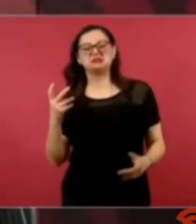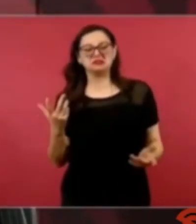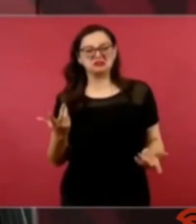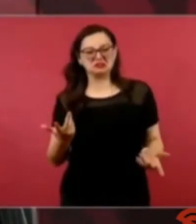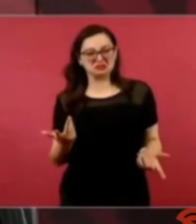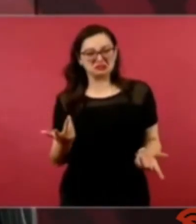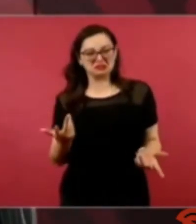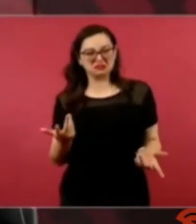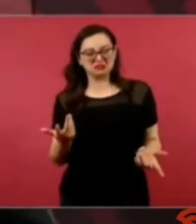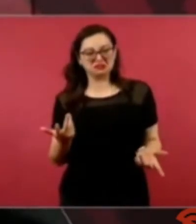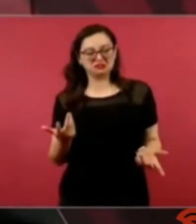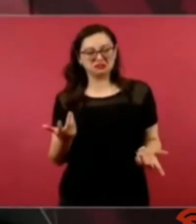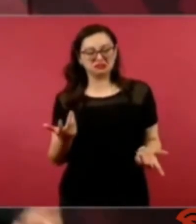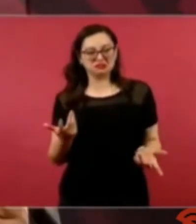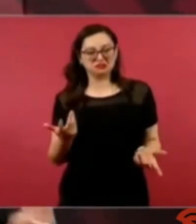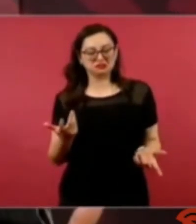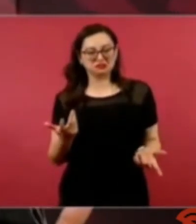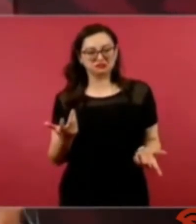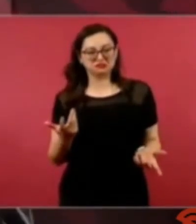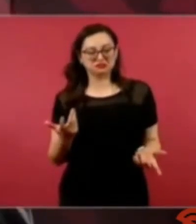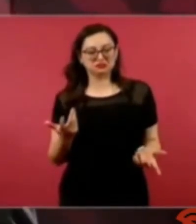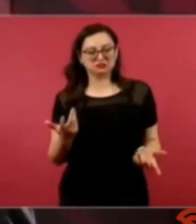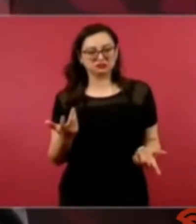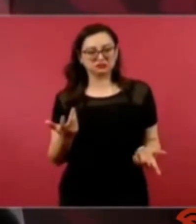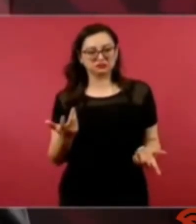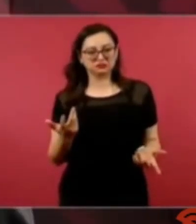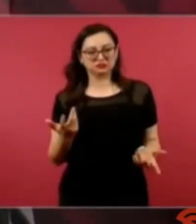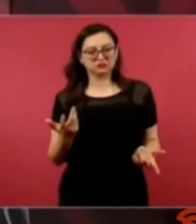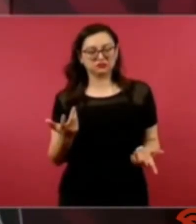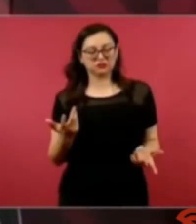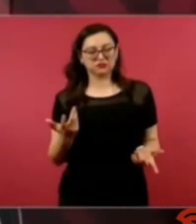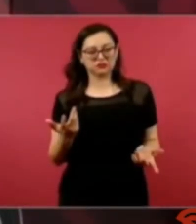y se les